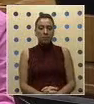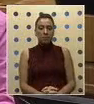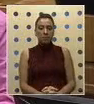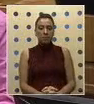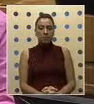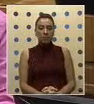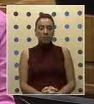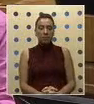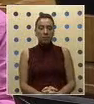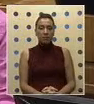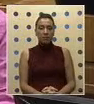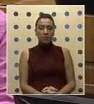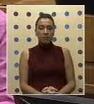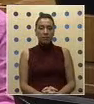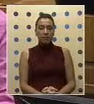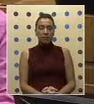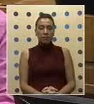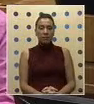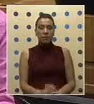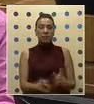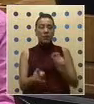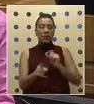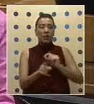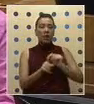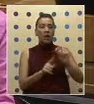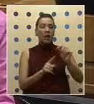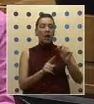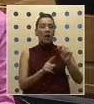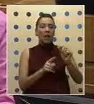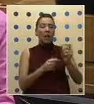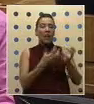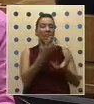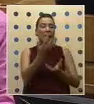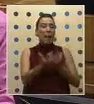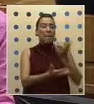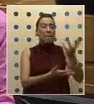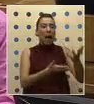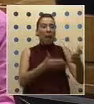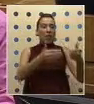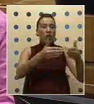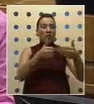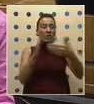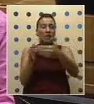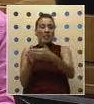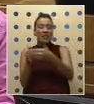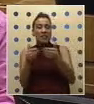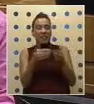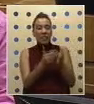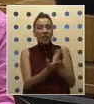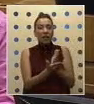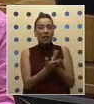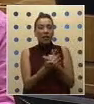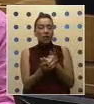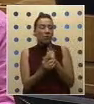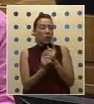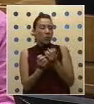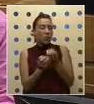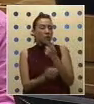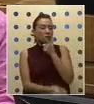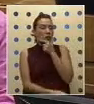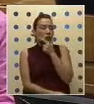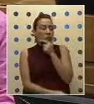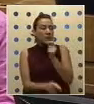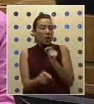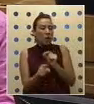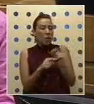empieza a aparecer quemado por diferentes puntas del mismo establecimiento, lo que lleva a sospechar que ha sido un